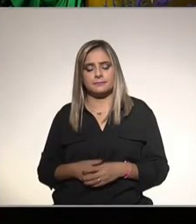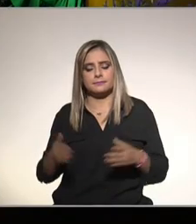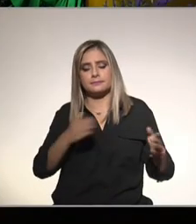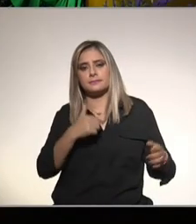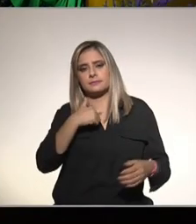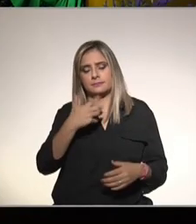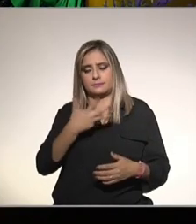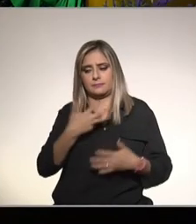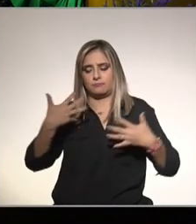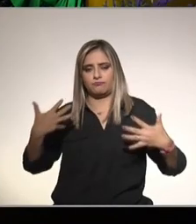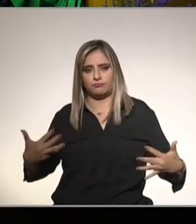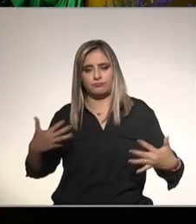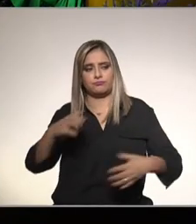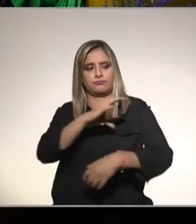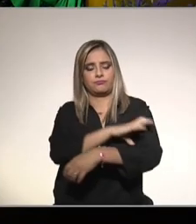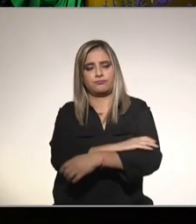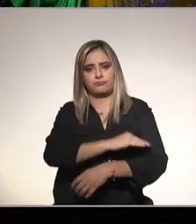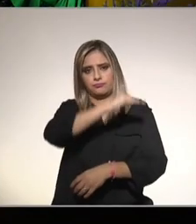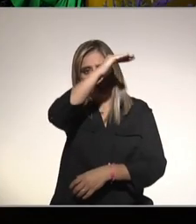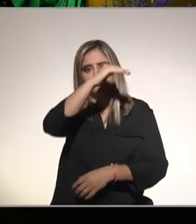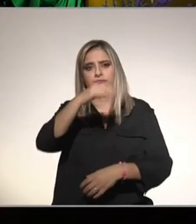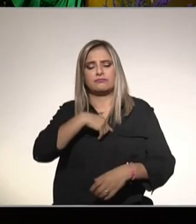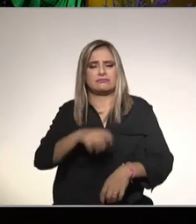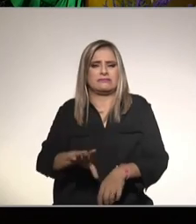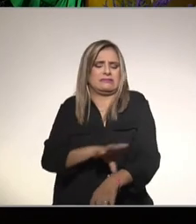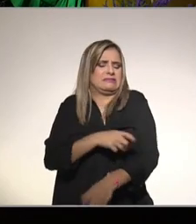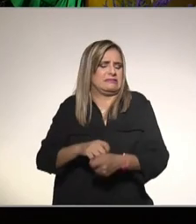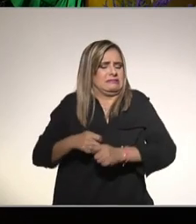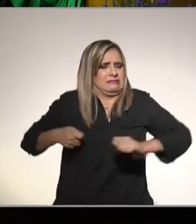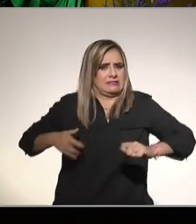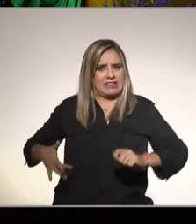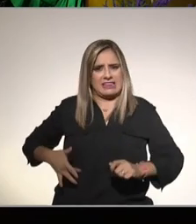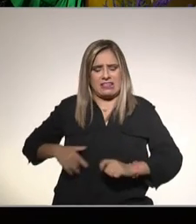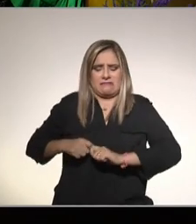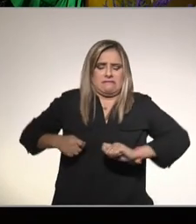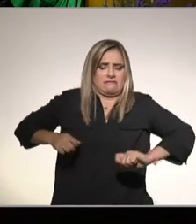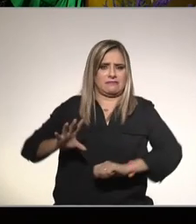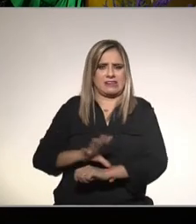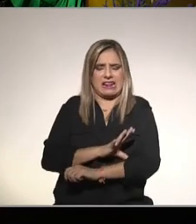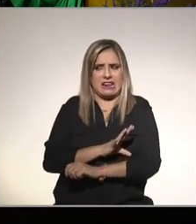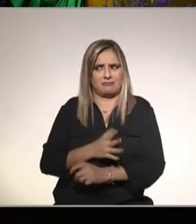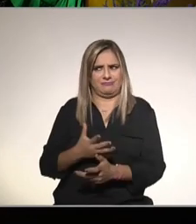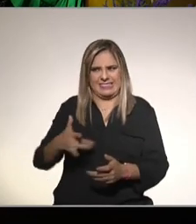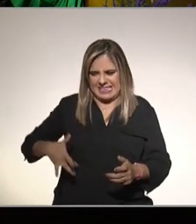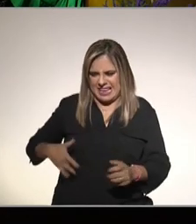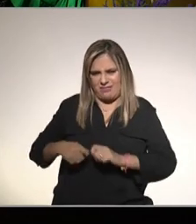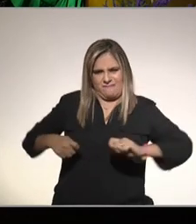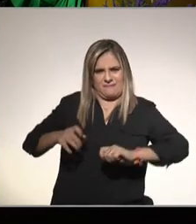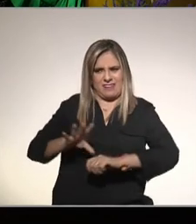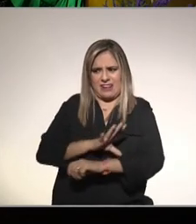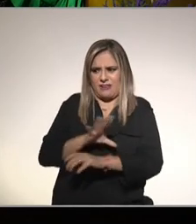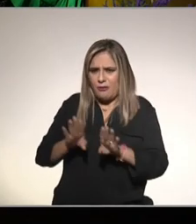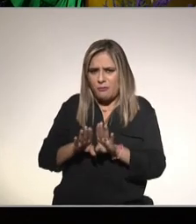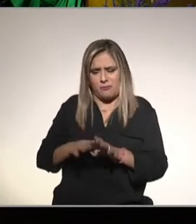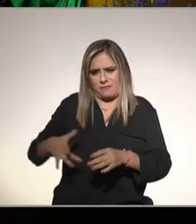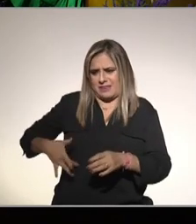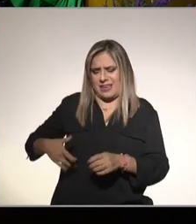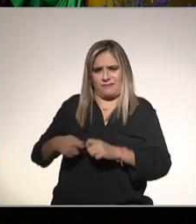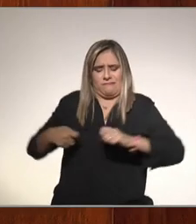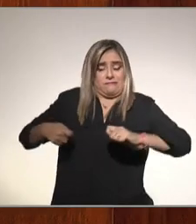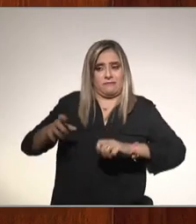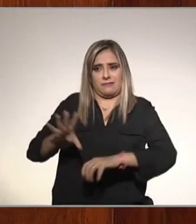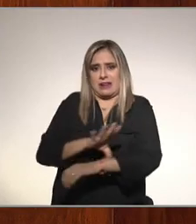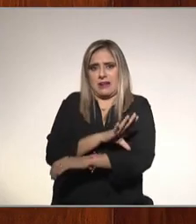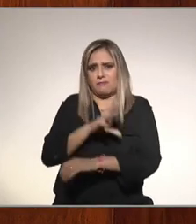tengo sobrepeso y hipertensión y se me acalambra el hígado no sé qué quiso decir con esto pues es que el hígado no se acalambra